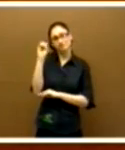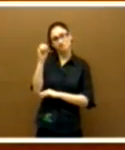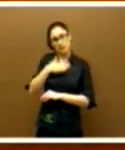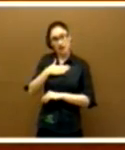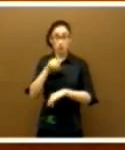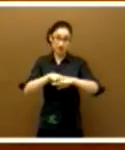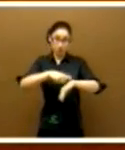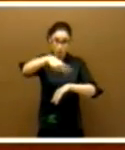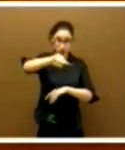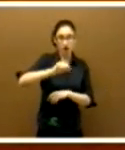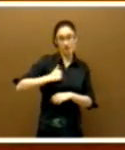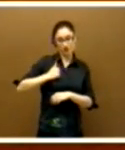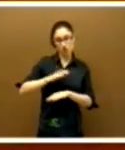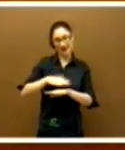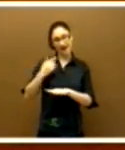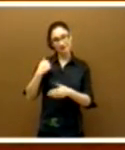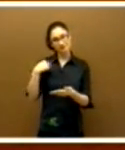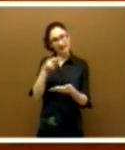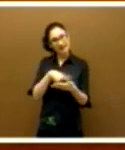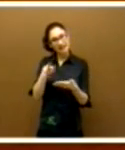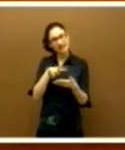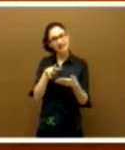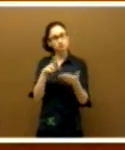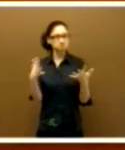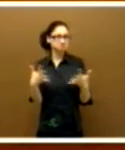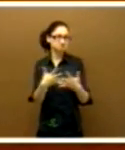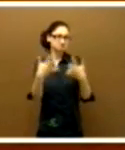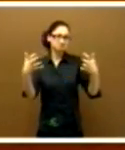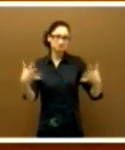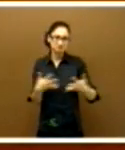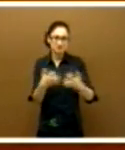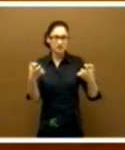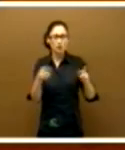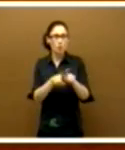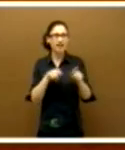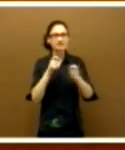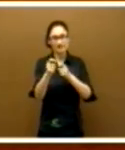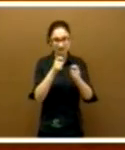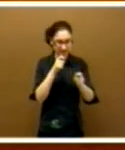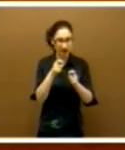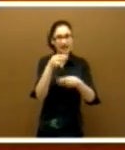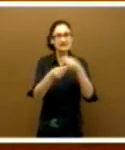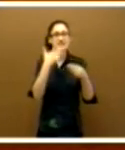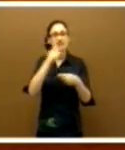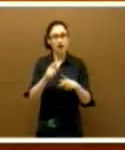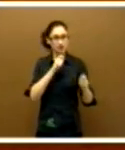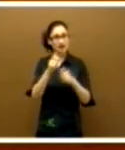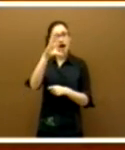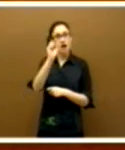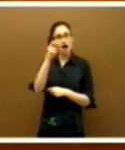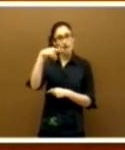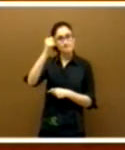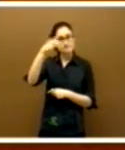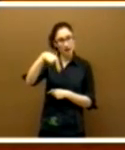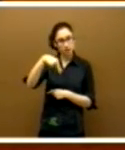su tiempo para leerles una semblanza, mitad entrevista, realizada por la periodista Carmen